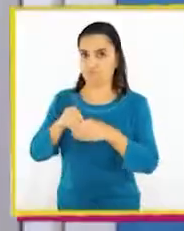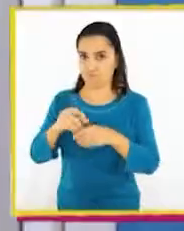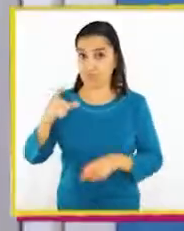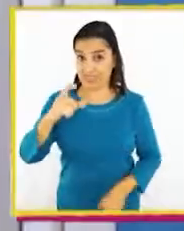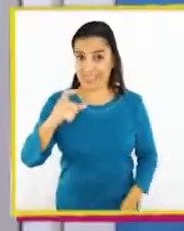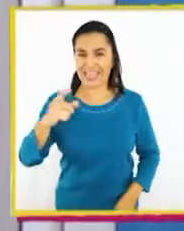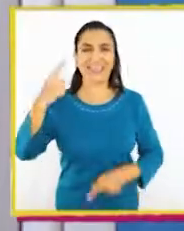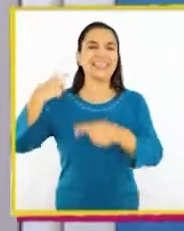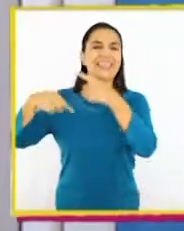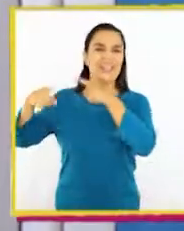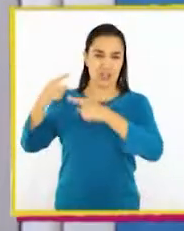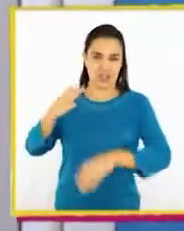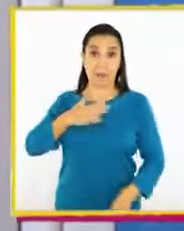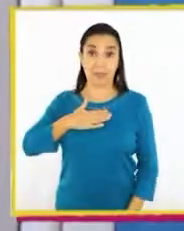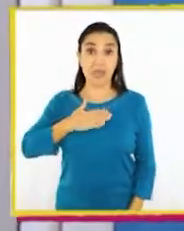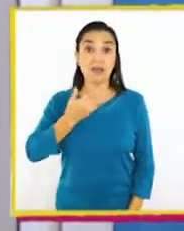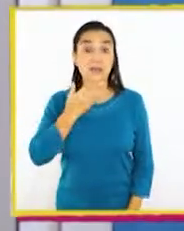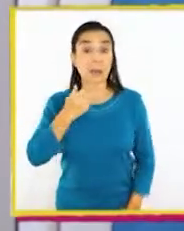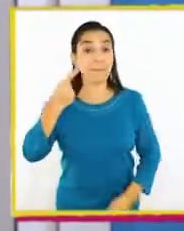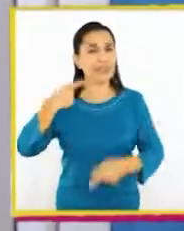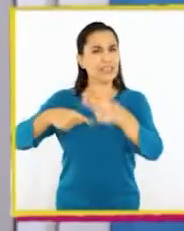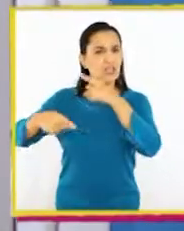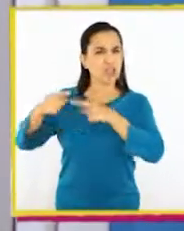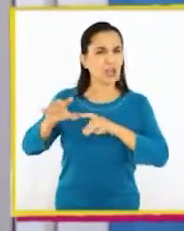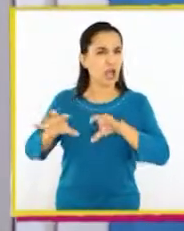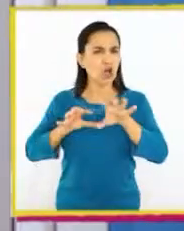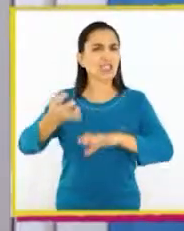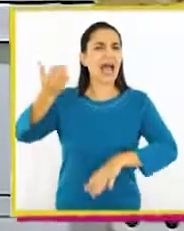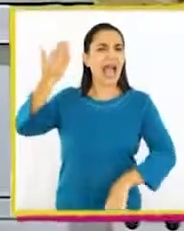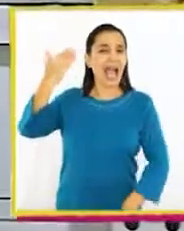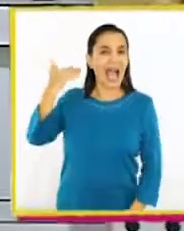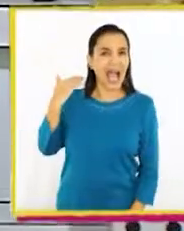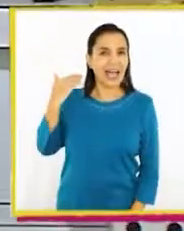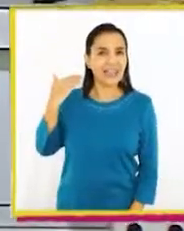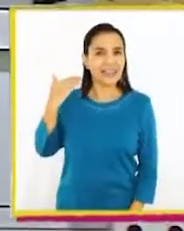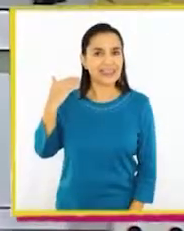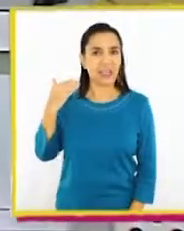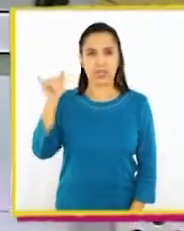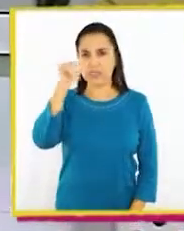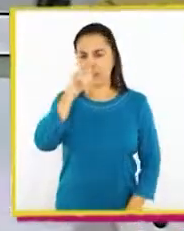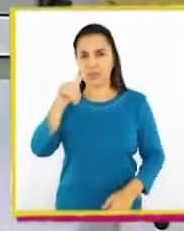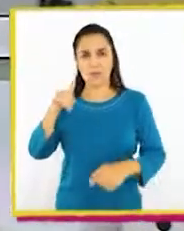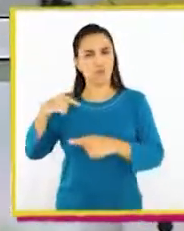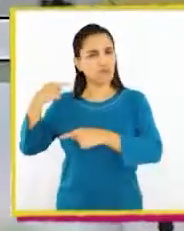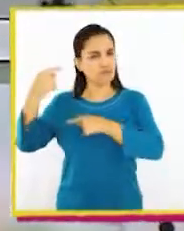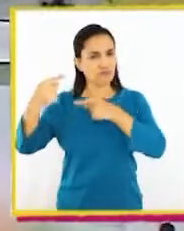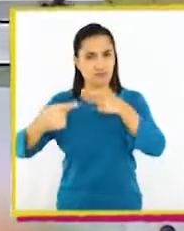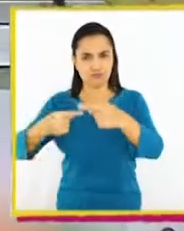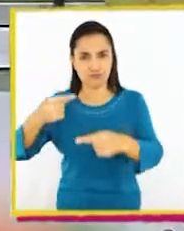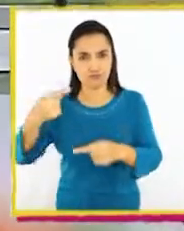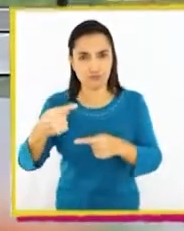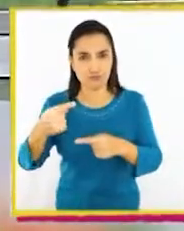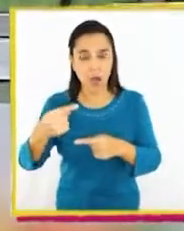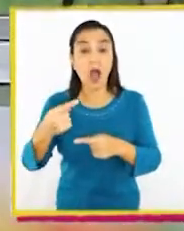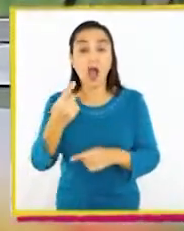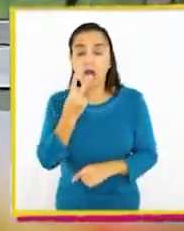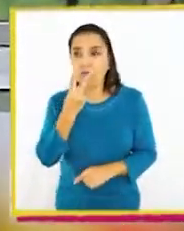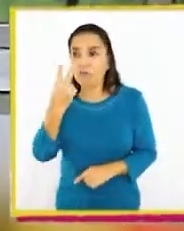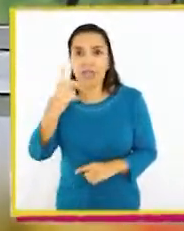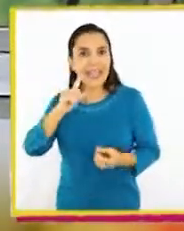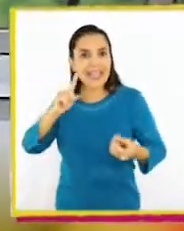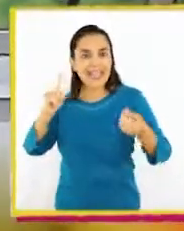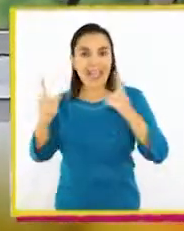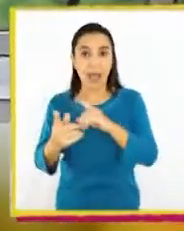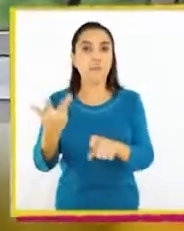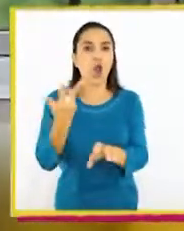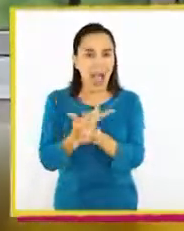Pero también cuenta la historia de cómo eran las cosas antes. El paso del tiempo que nos permite darnos cuenta de los cambios